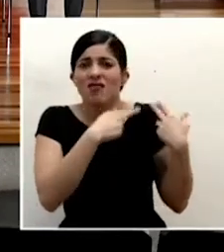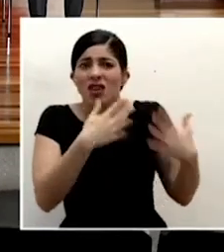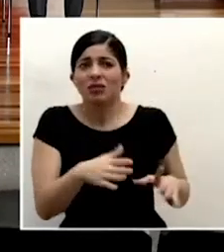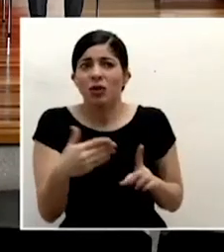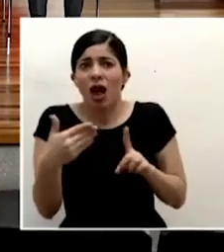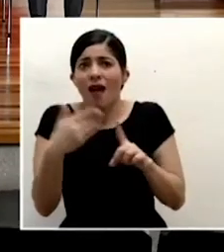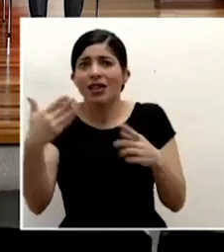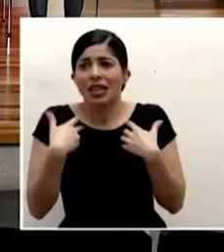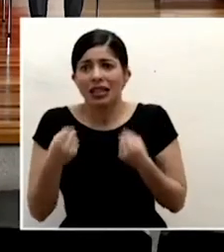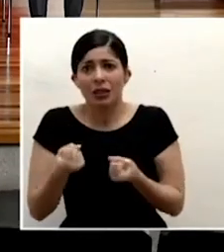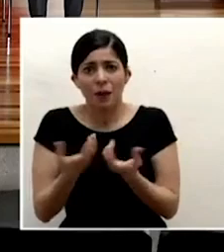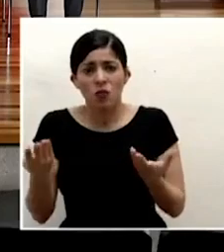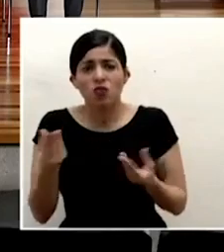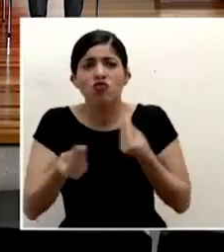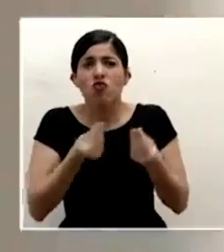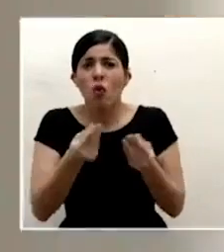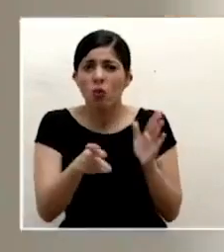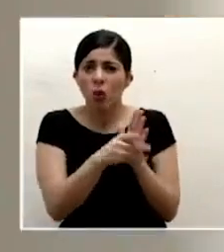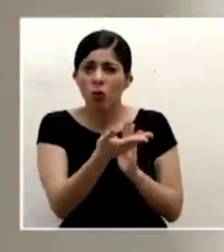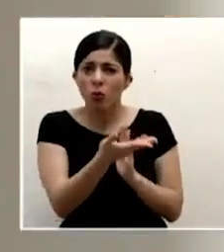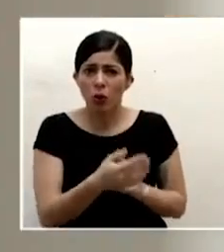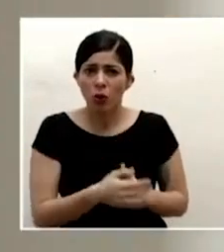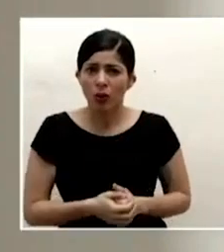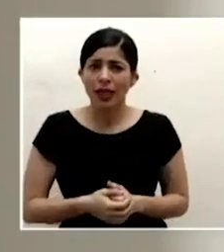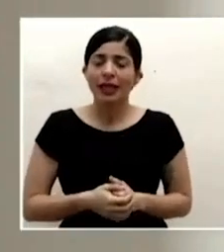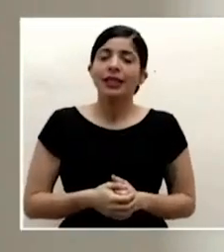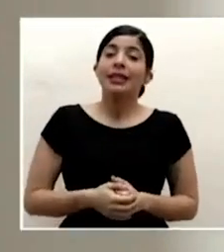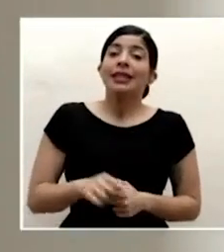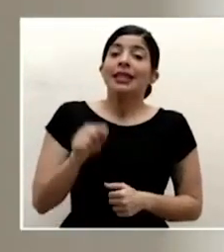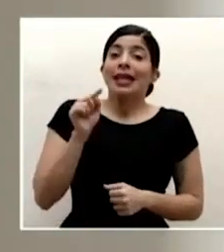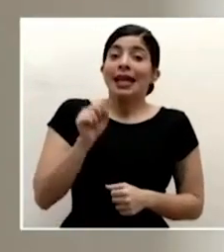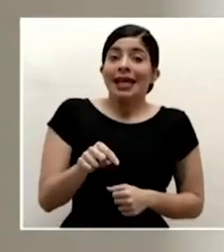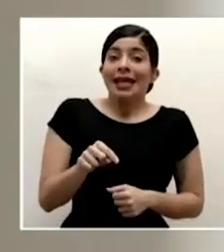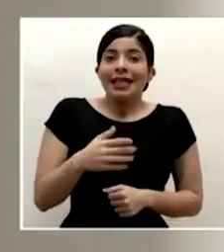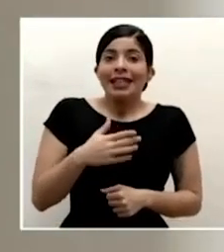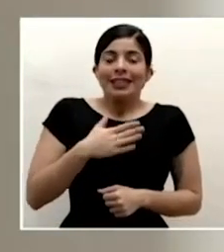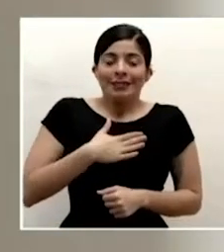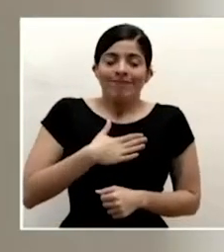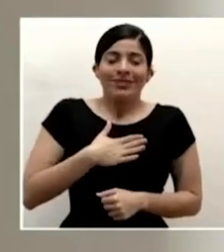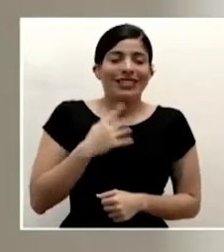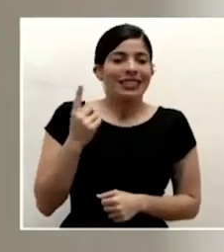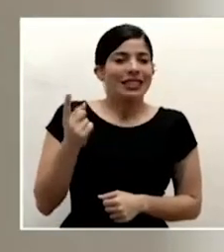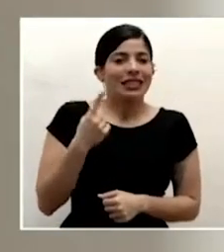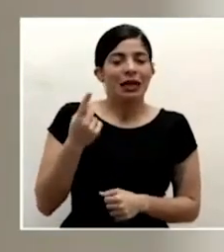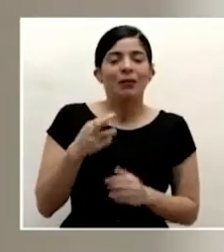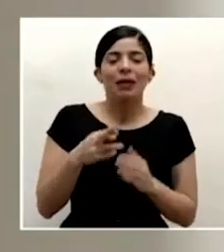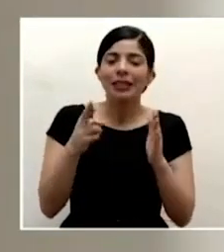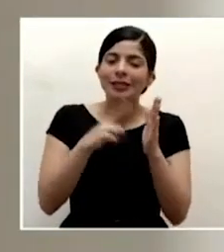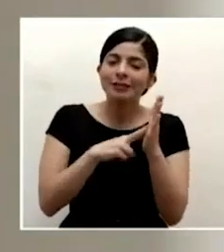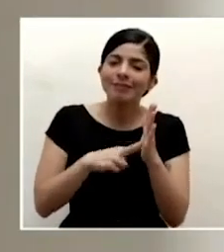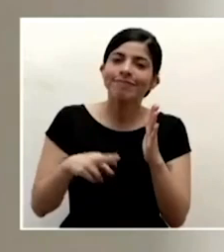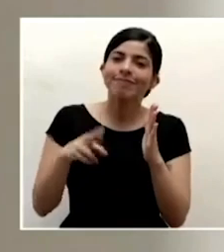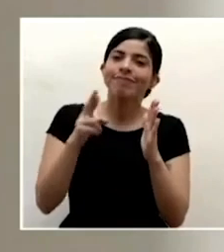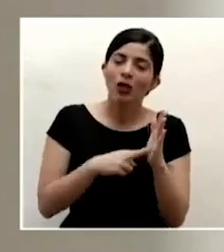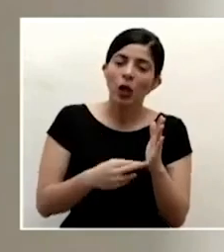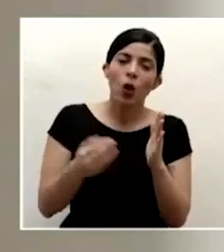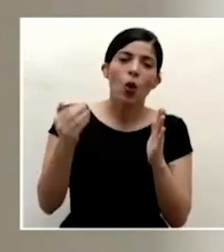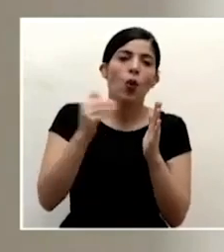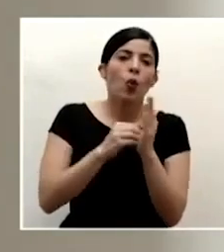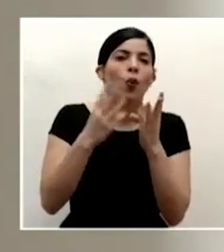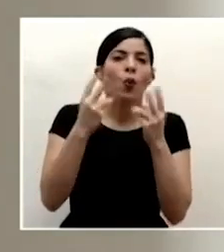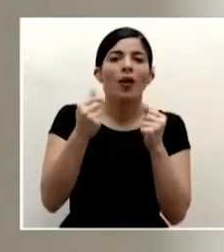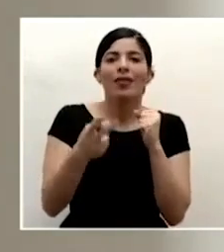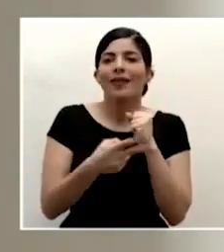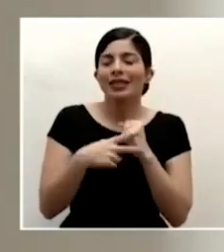atenten contra la salud pública aquí yo lo siempre lo insisto y lo retomaré cuantas